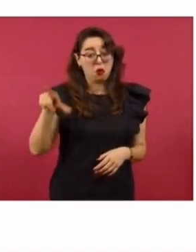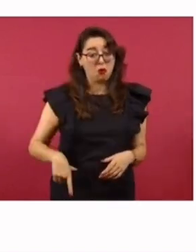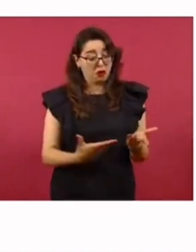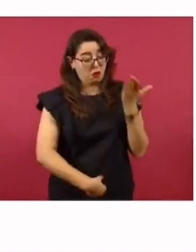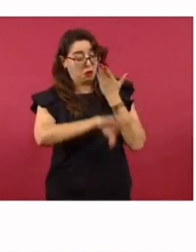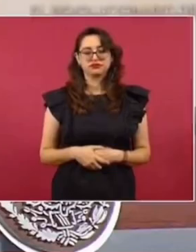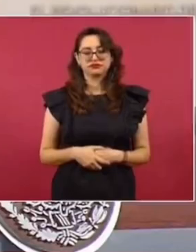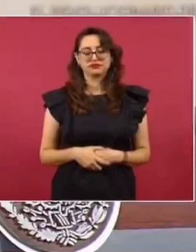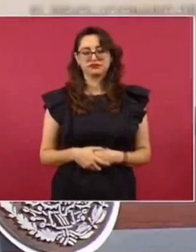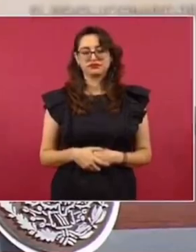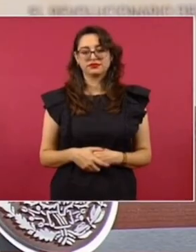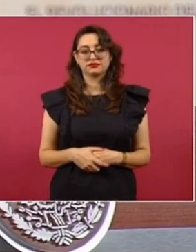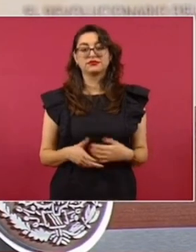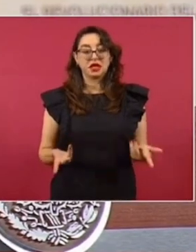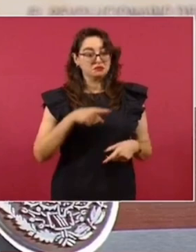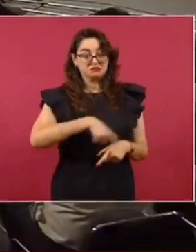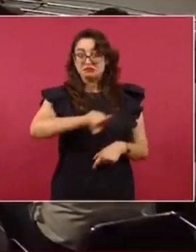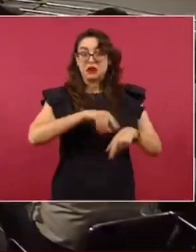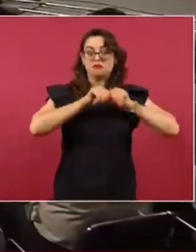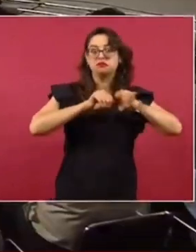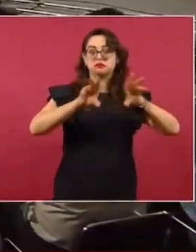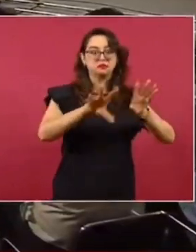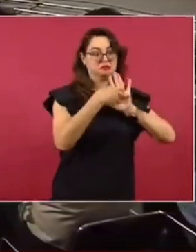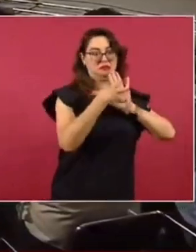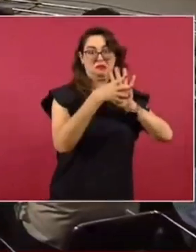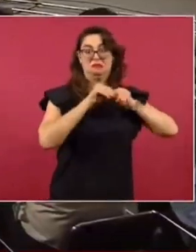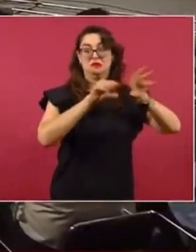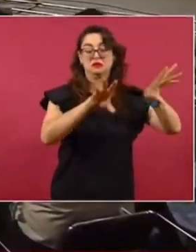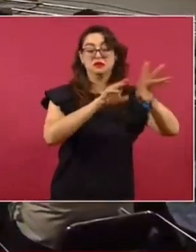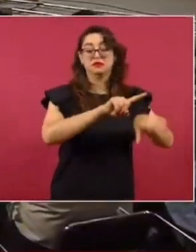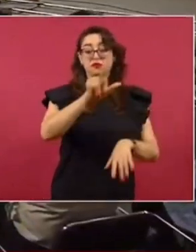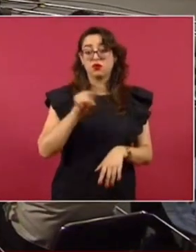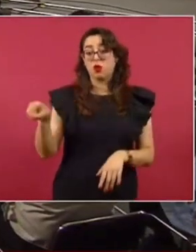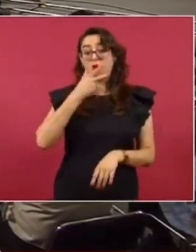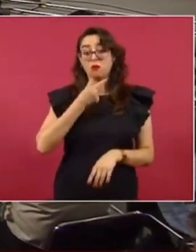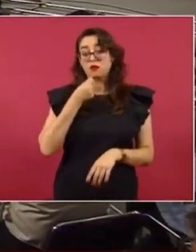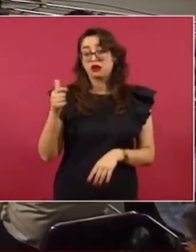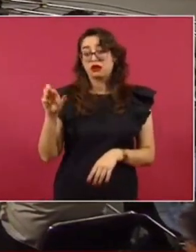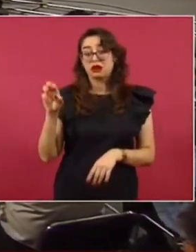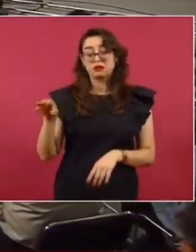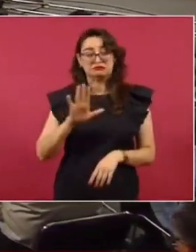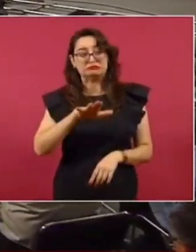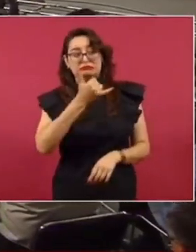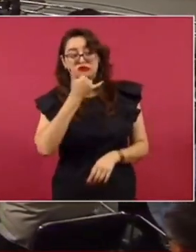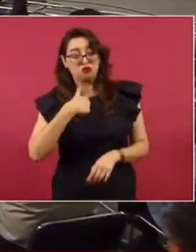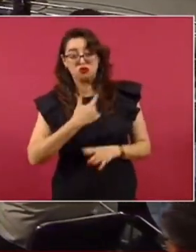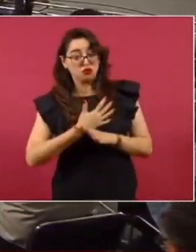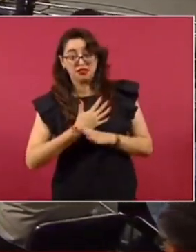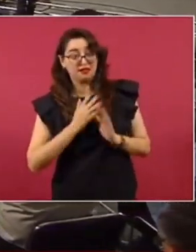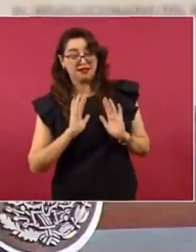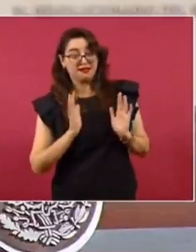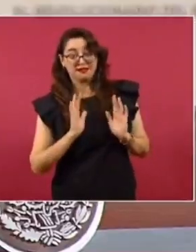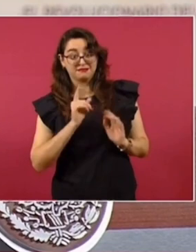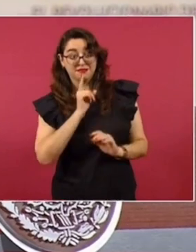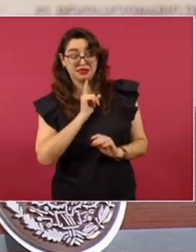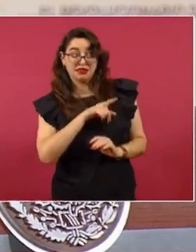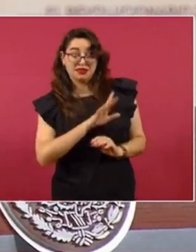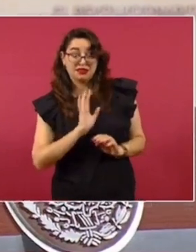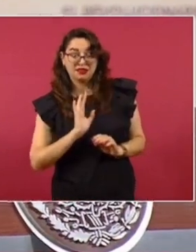me pueden quitar. Ya después se supo que es una mentira. Pero yo hasta me agregaría porque, bueno, si ya no lo va a comprar él,